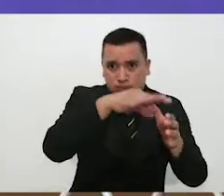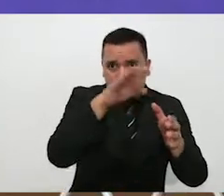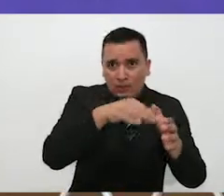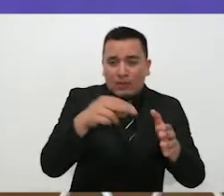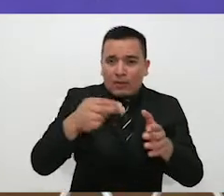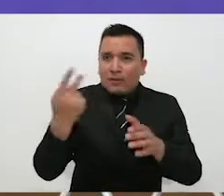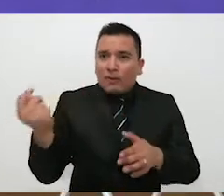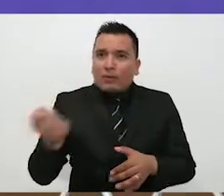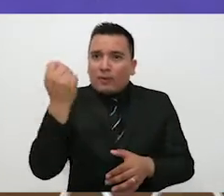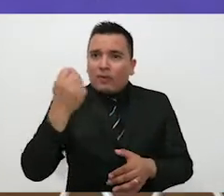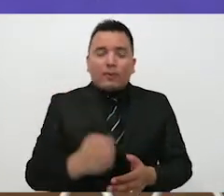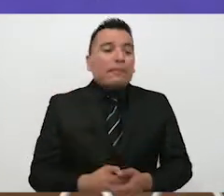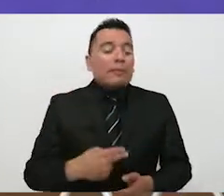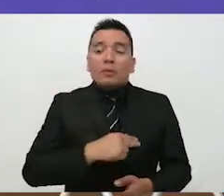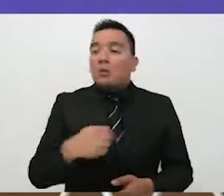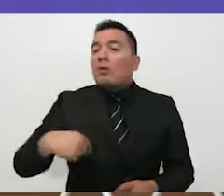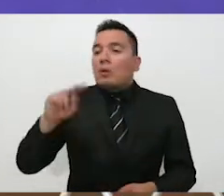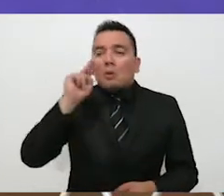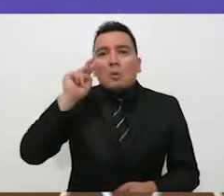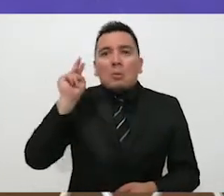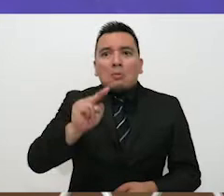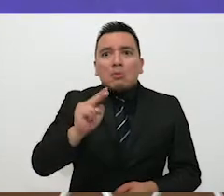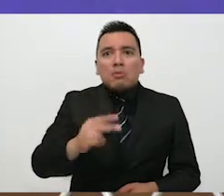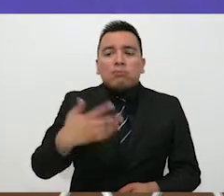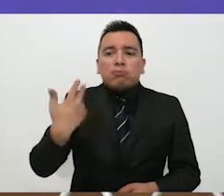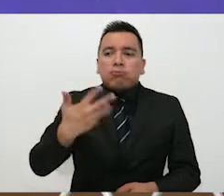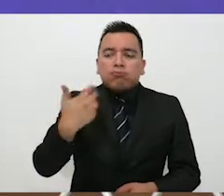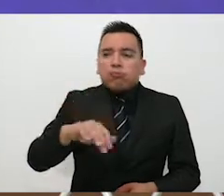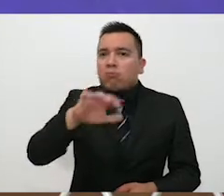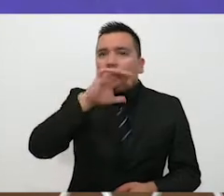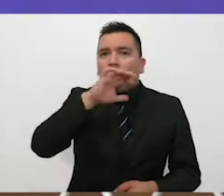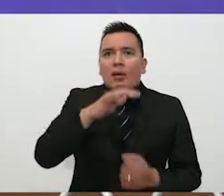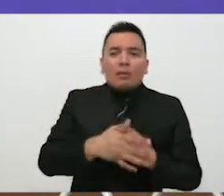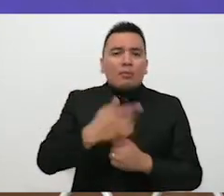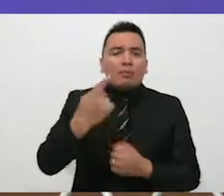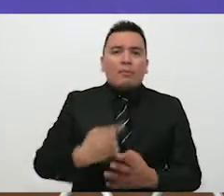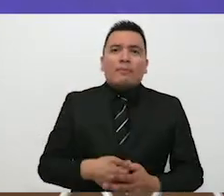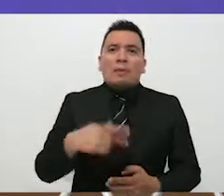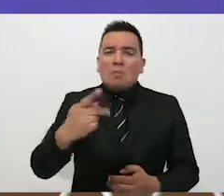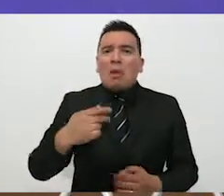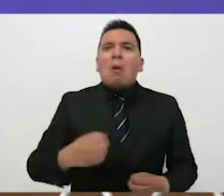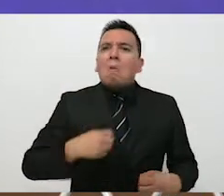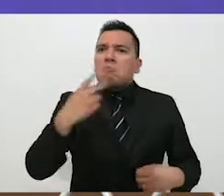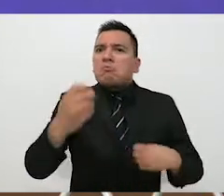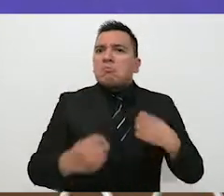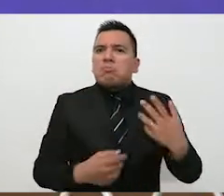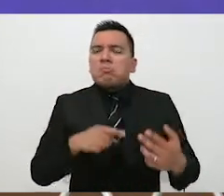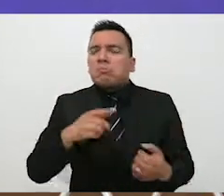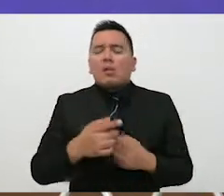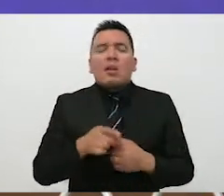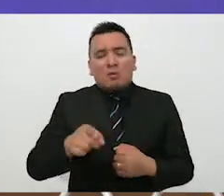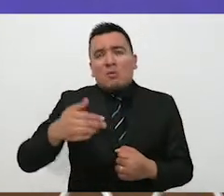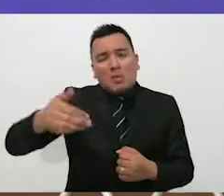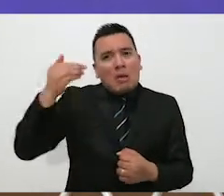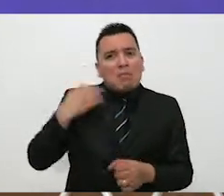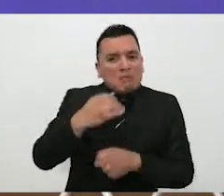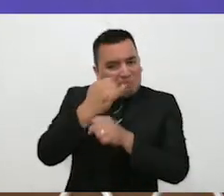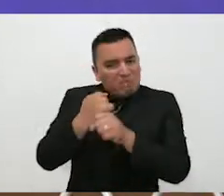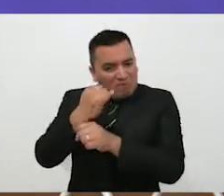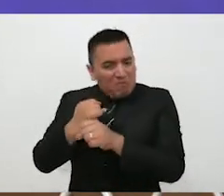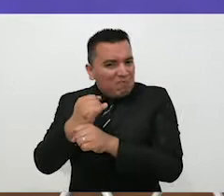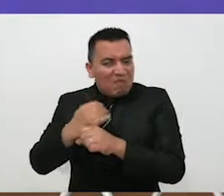ver lo que comentábamos hace un rato de cómo están realmente informados, cómo dentro